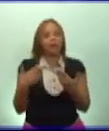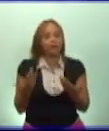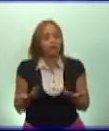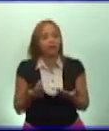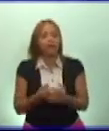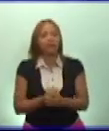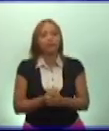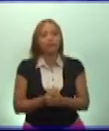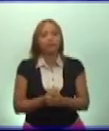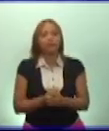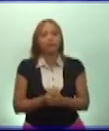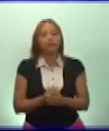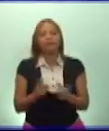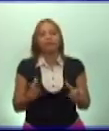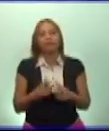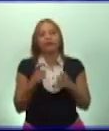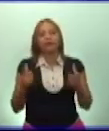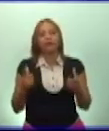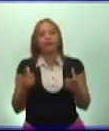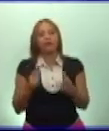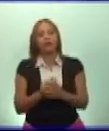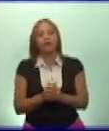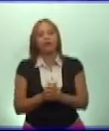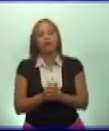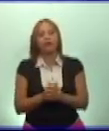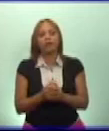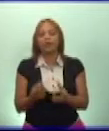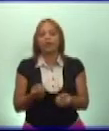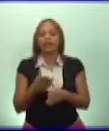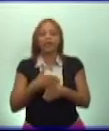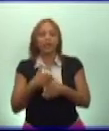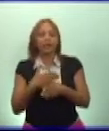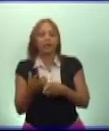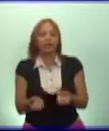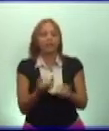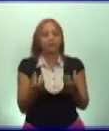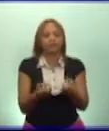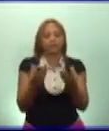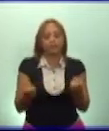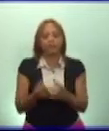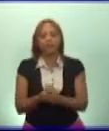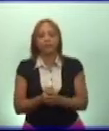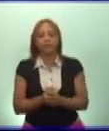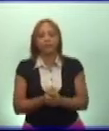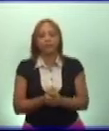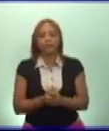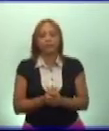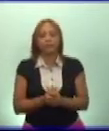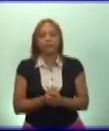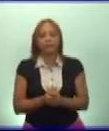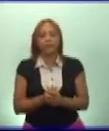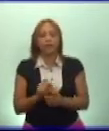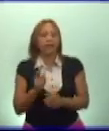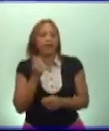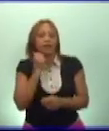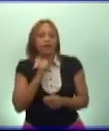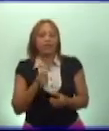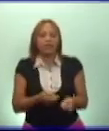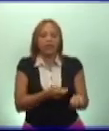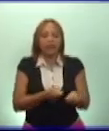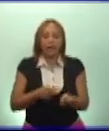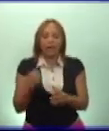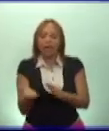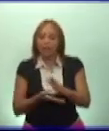observan, mayor diversificación agrícola. Se cosechan, además de la caña, cítricos,